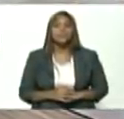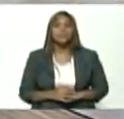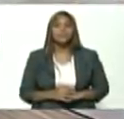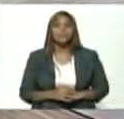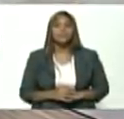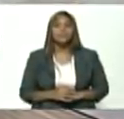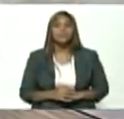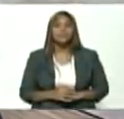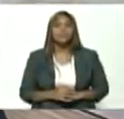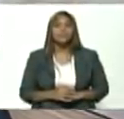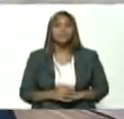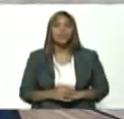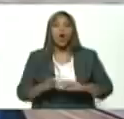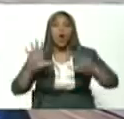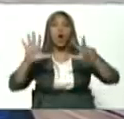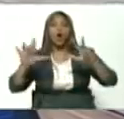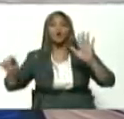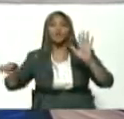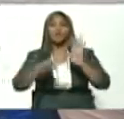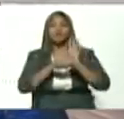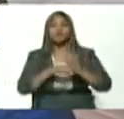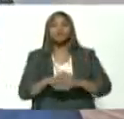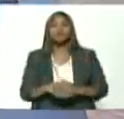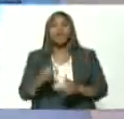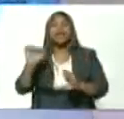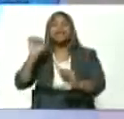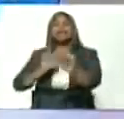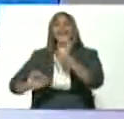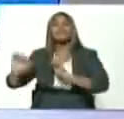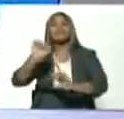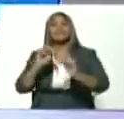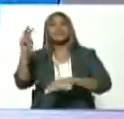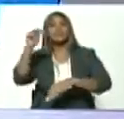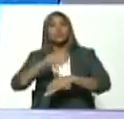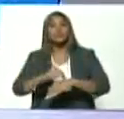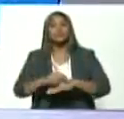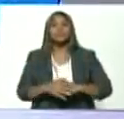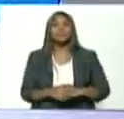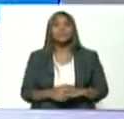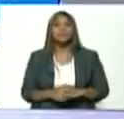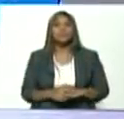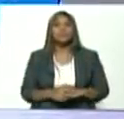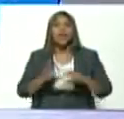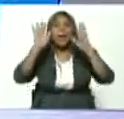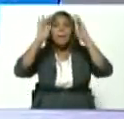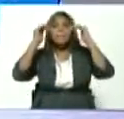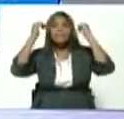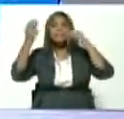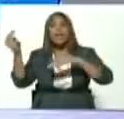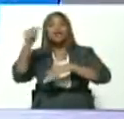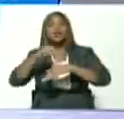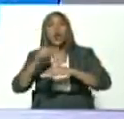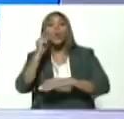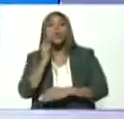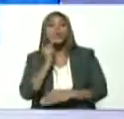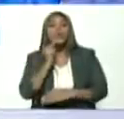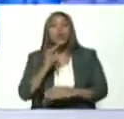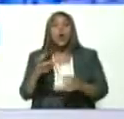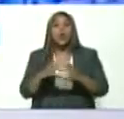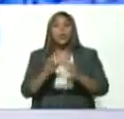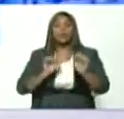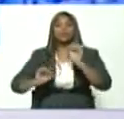en octavo lugar la defensa nacional la milicia nacional bolivariana los cuerpos